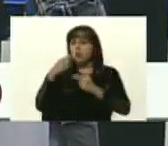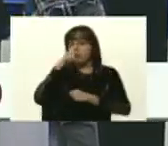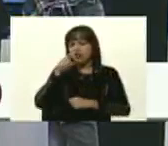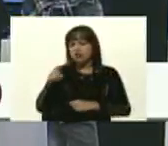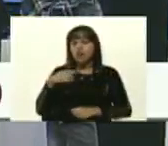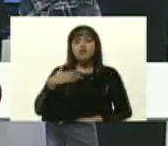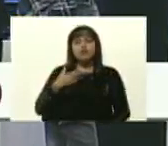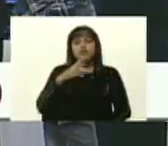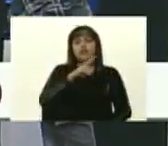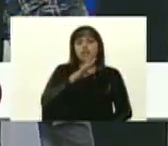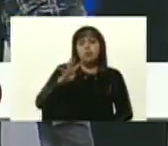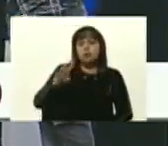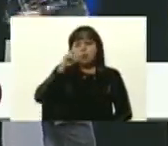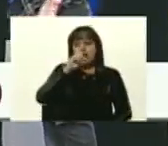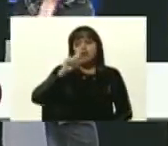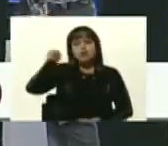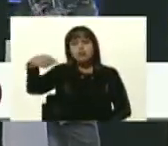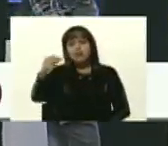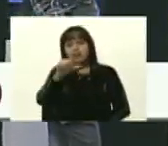años, 25 la semana que viene.